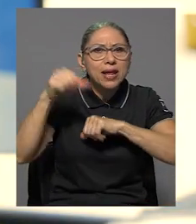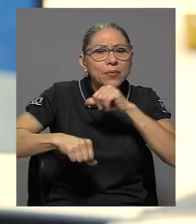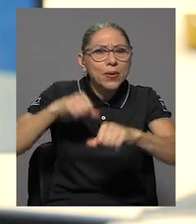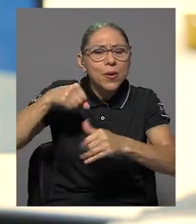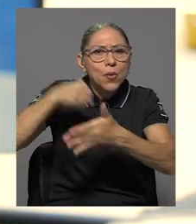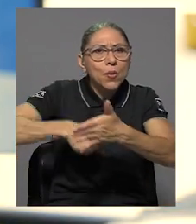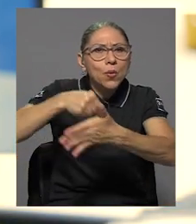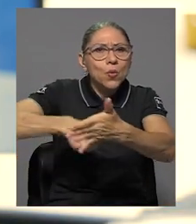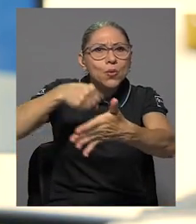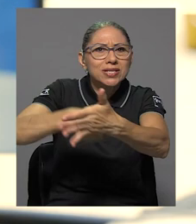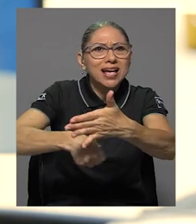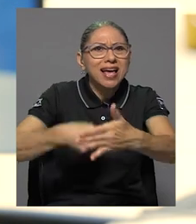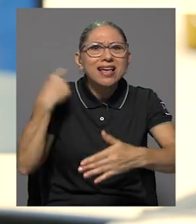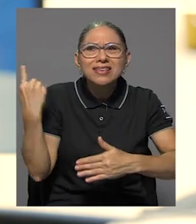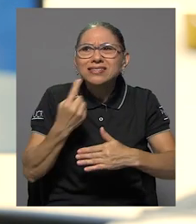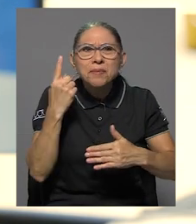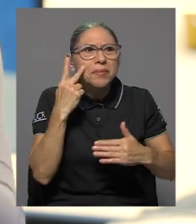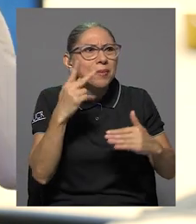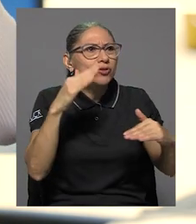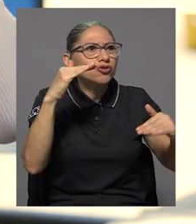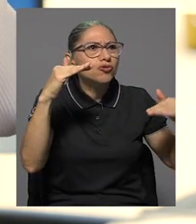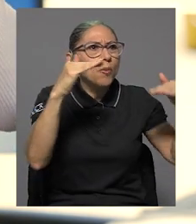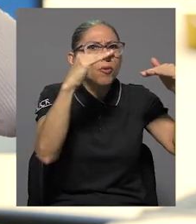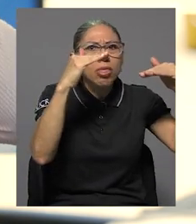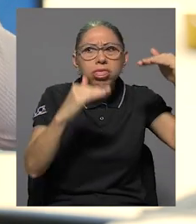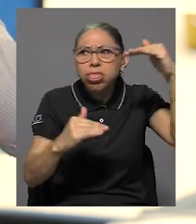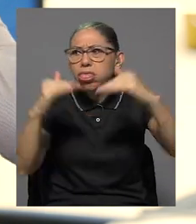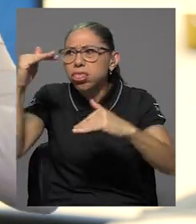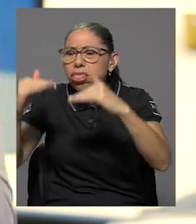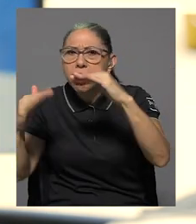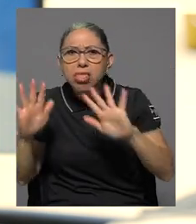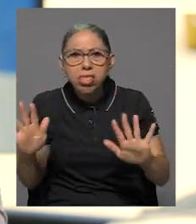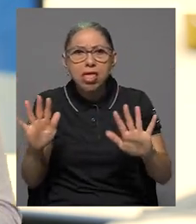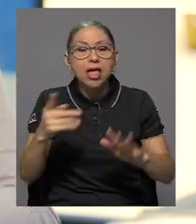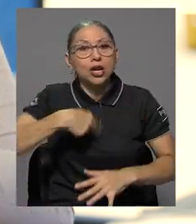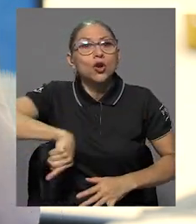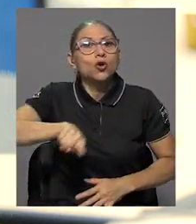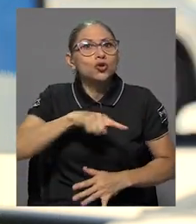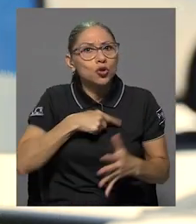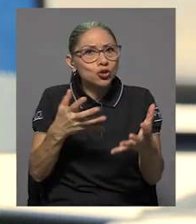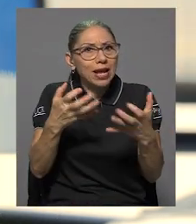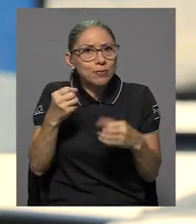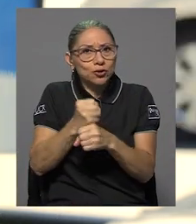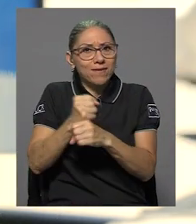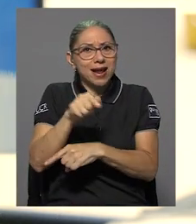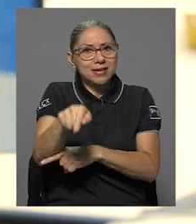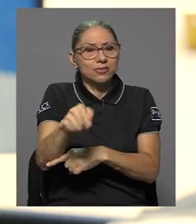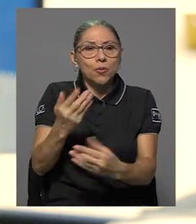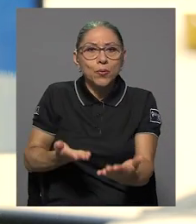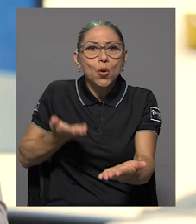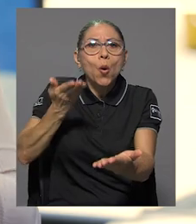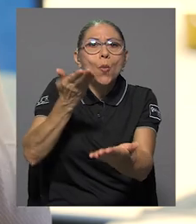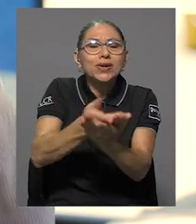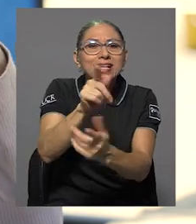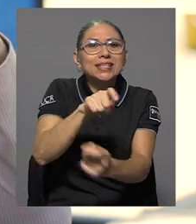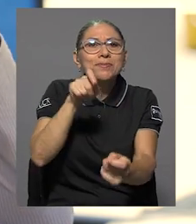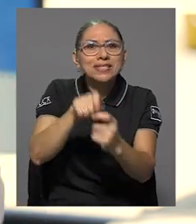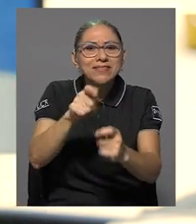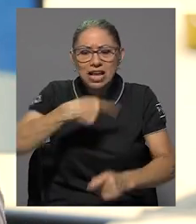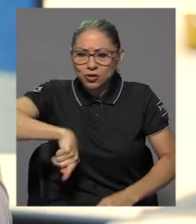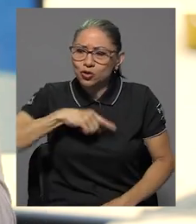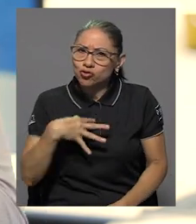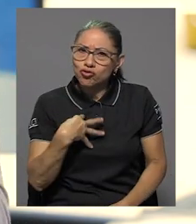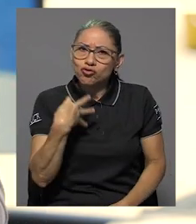social y ha sido combativa por las inequidades sociales. Entonces queremos trabajar en ello y por eso llevamos propuestas específicas para